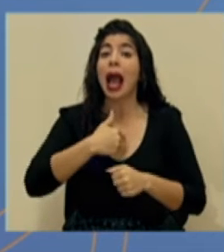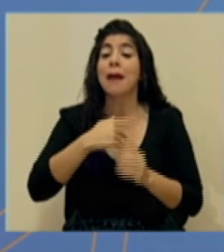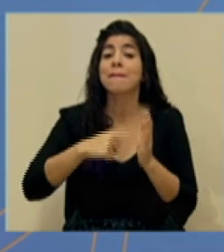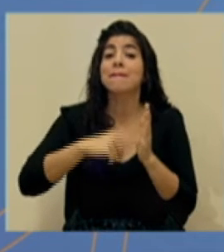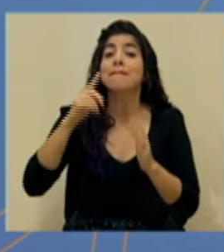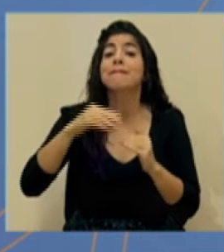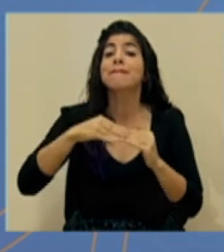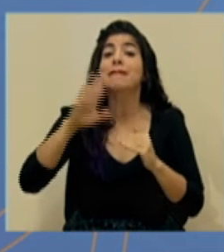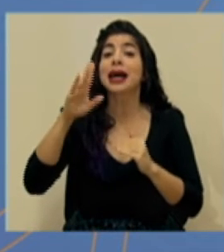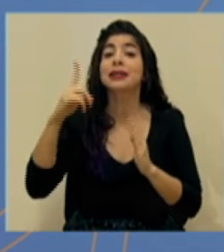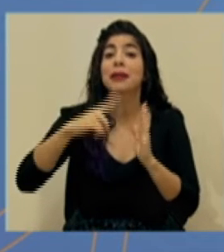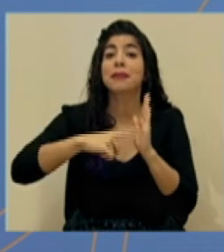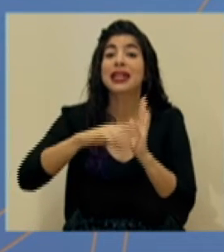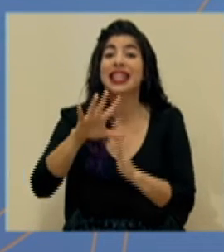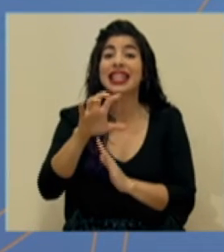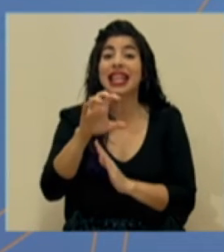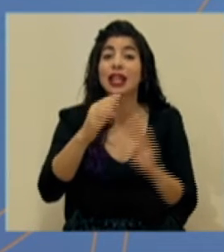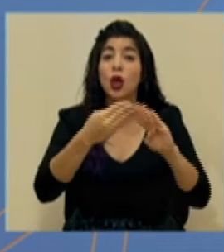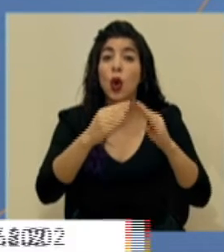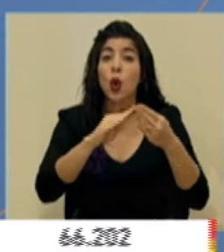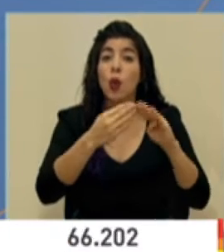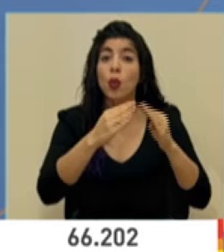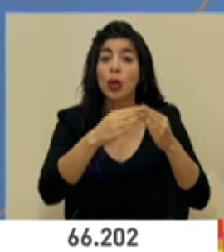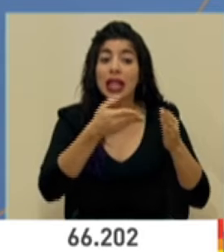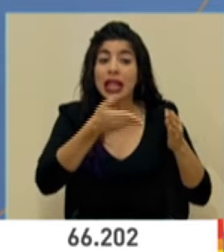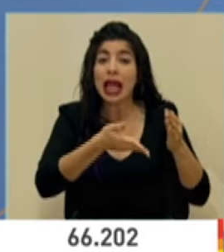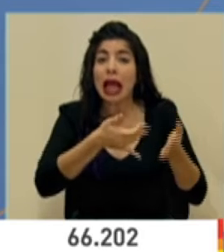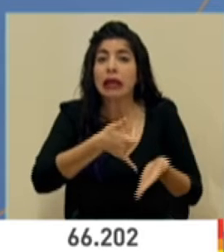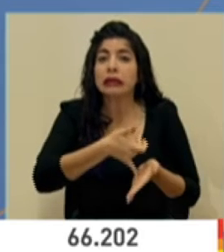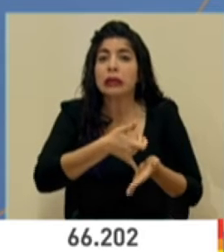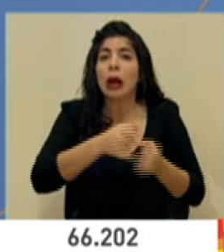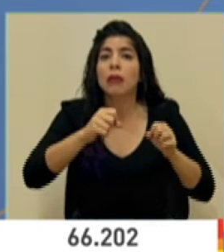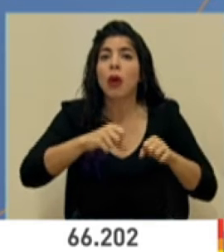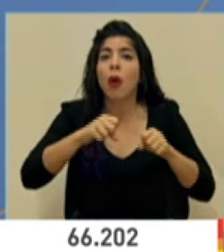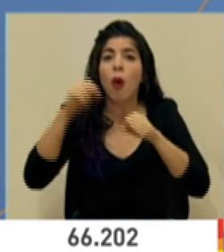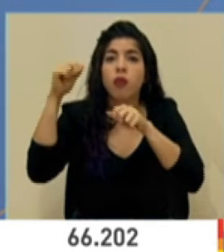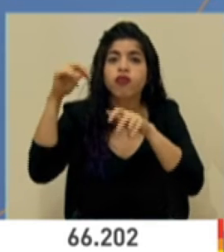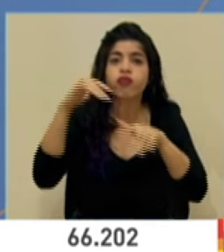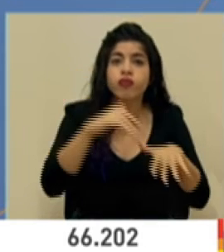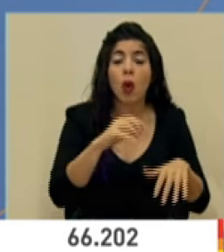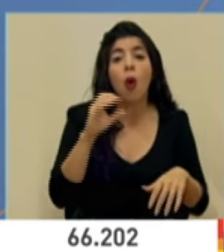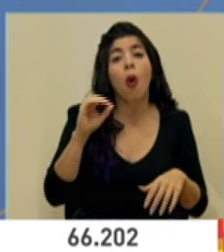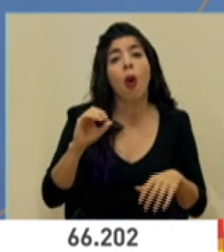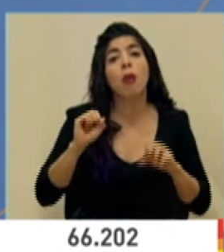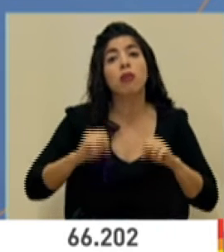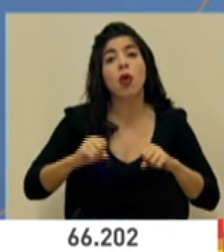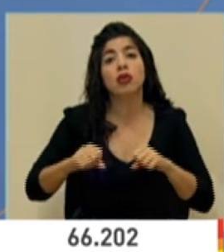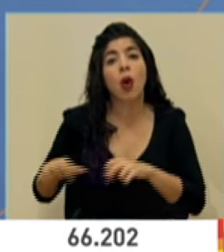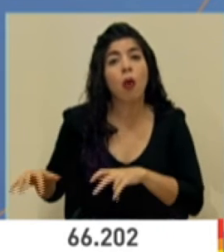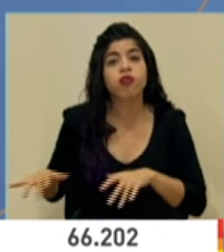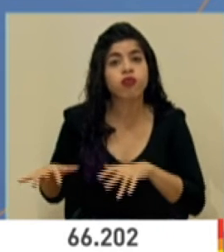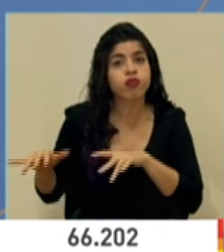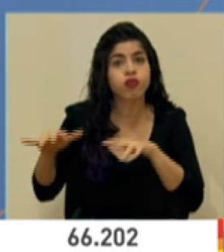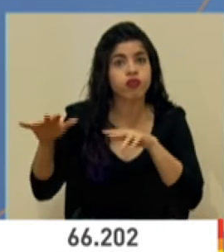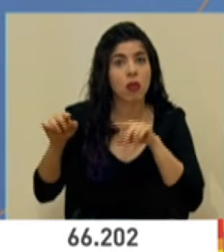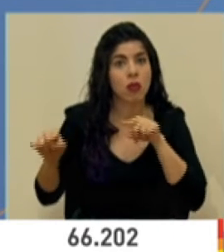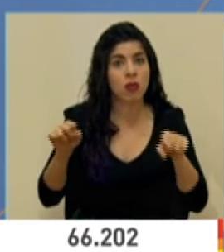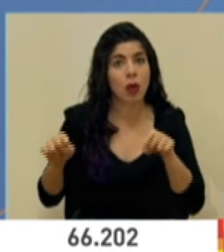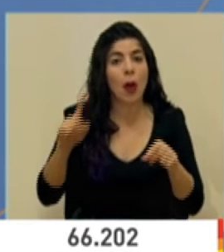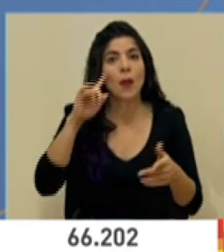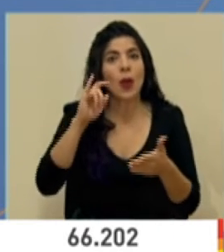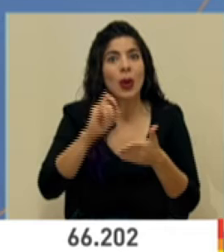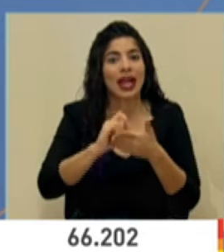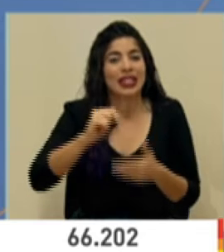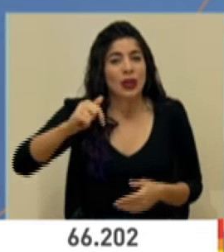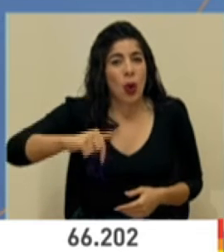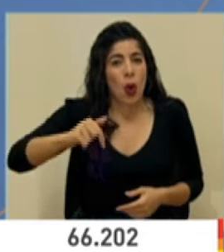comunidades identificadas como zonas vulnerables a deslizamientos e inundaciones y por eso, desde hoy, estamos tomando